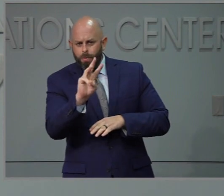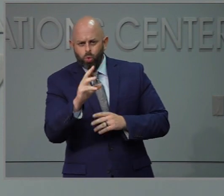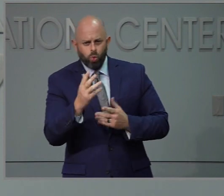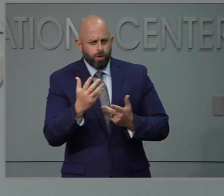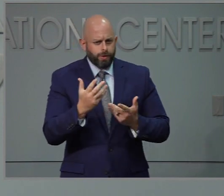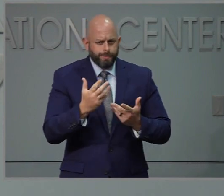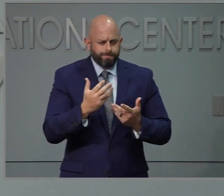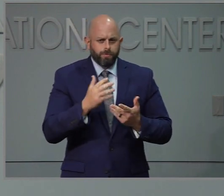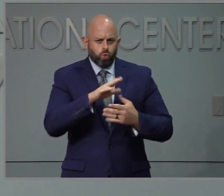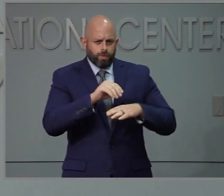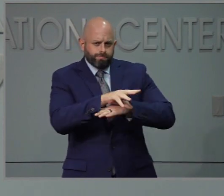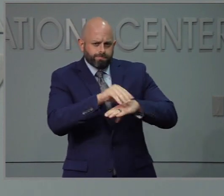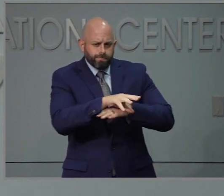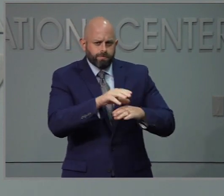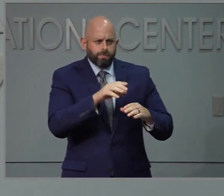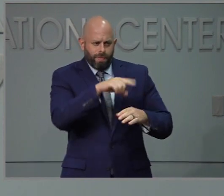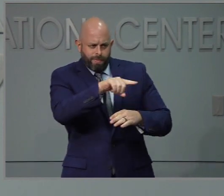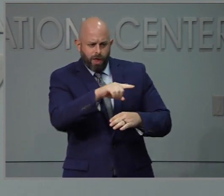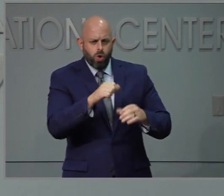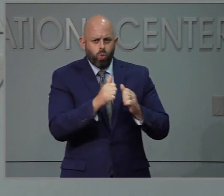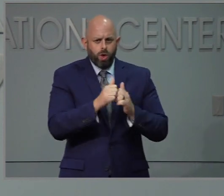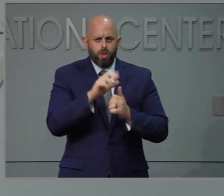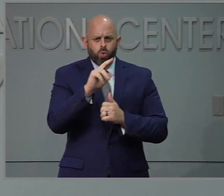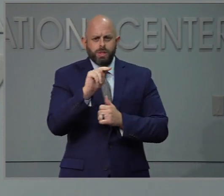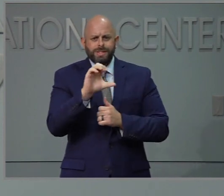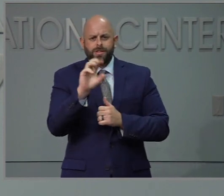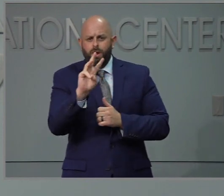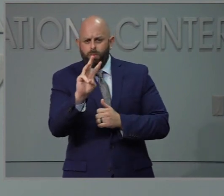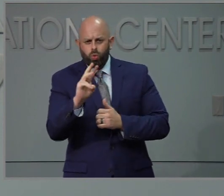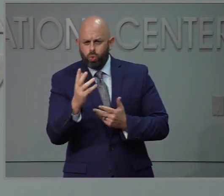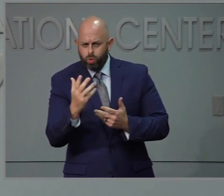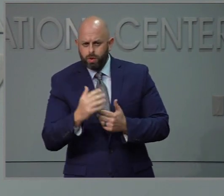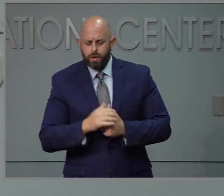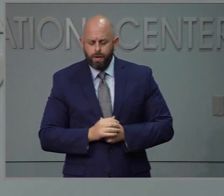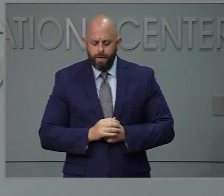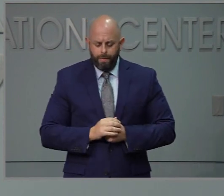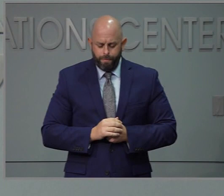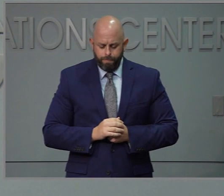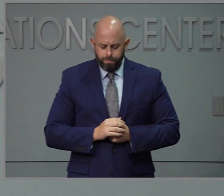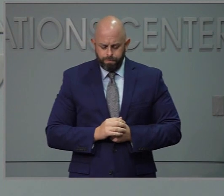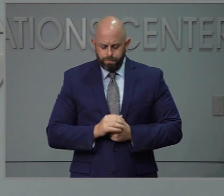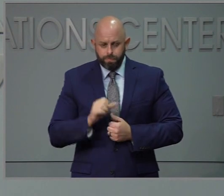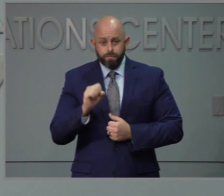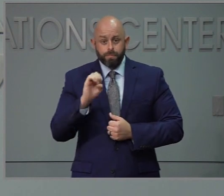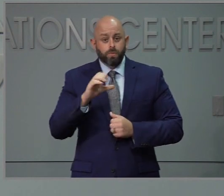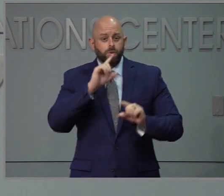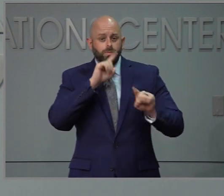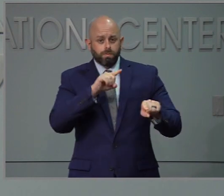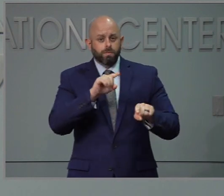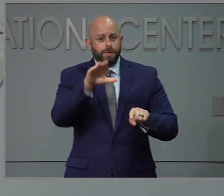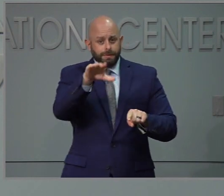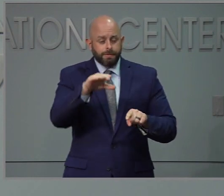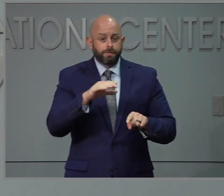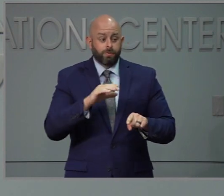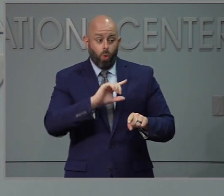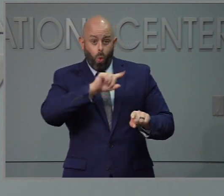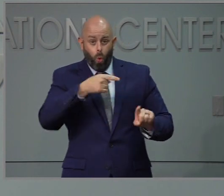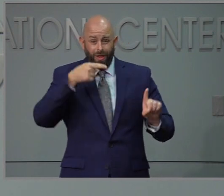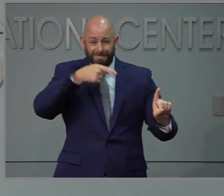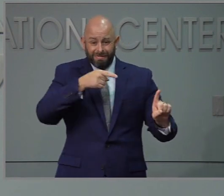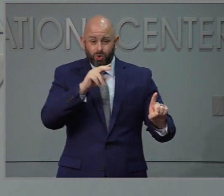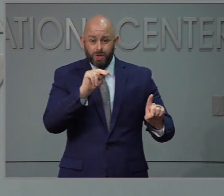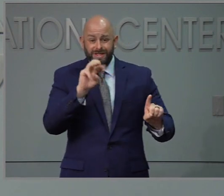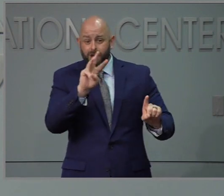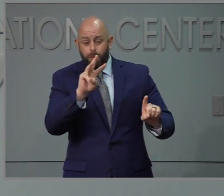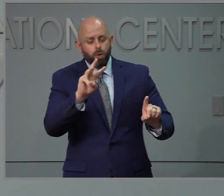Y qué es lo que van a hacer respuesta gracias por esto hemos estado trabajando arduamente con todas las instituciones de